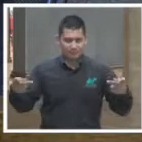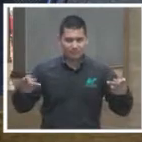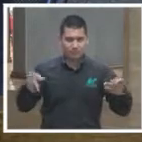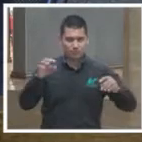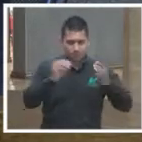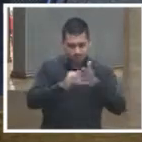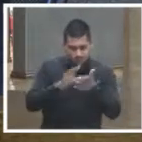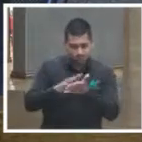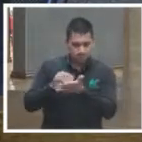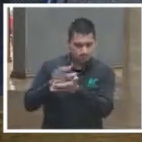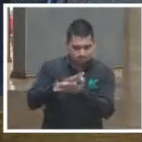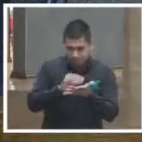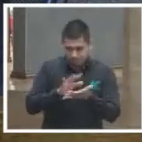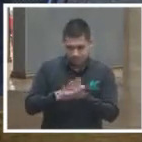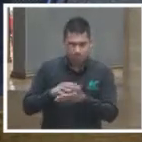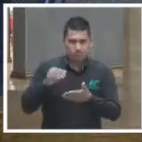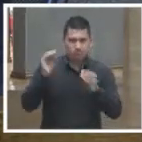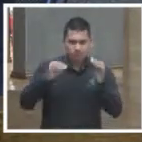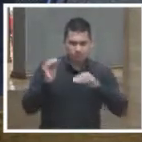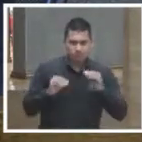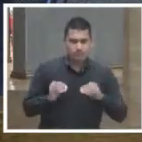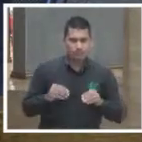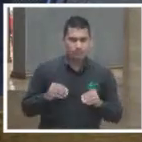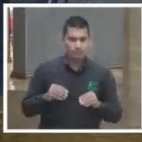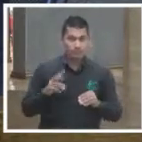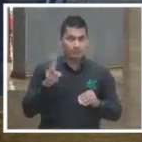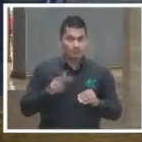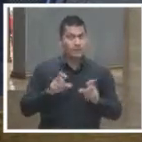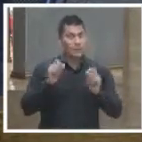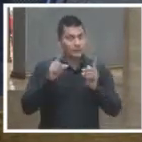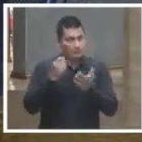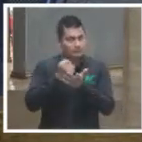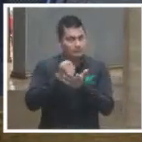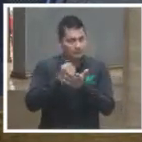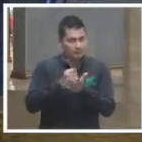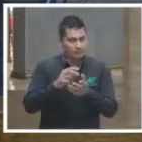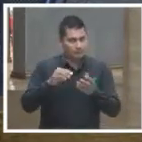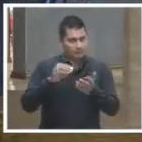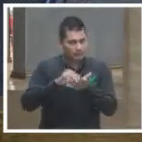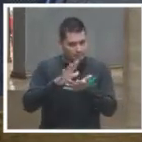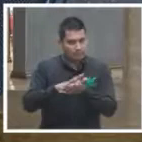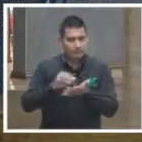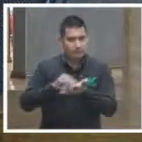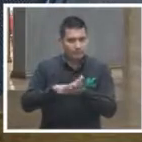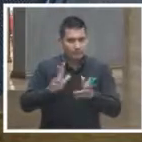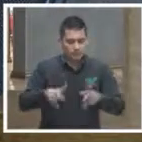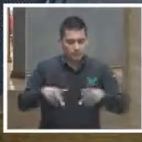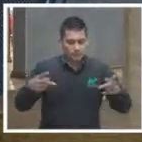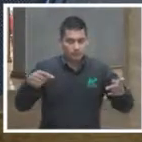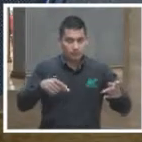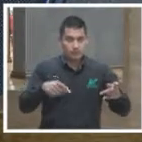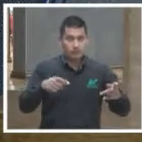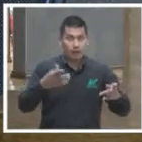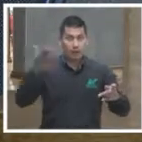planteado, y eso lo insisto mucho también en ese medio, que el paradigma periodístico ya cambió.